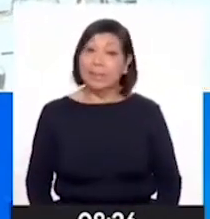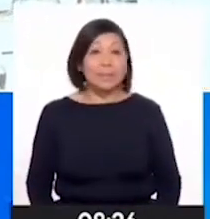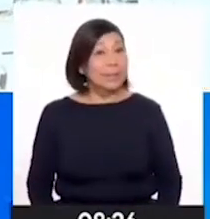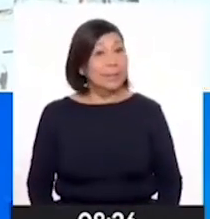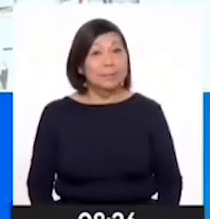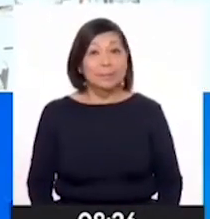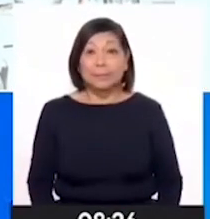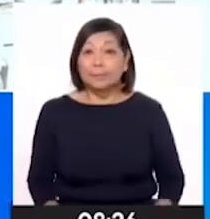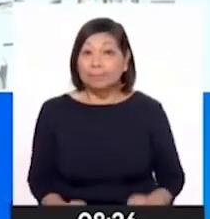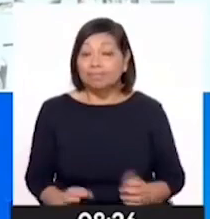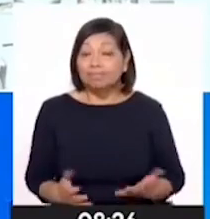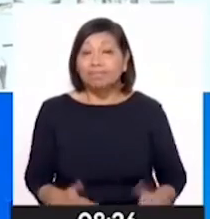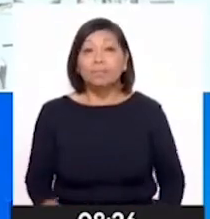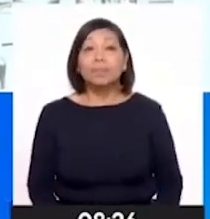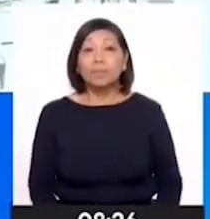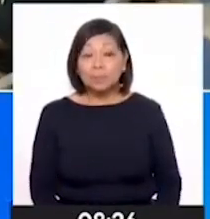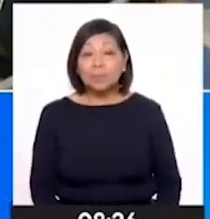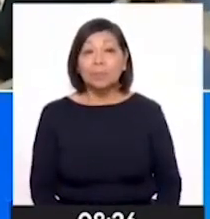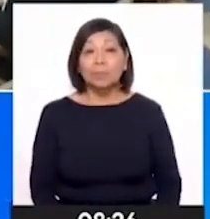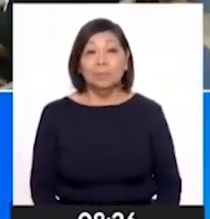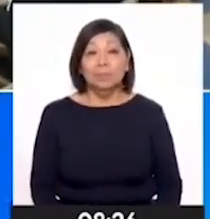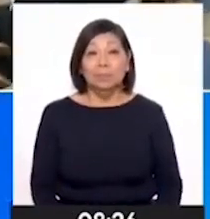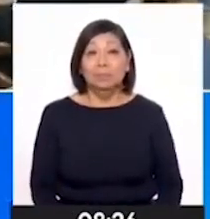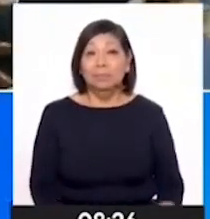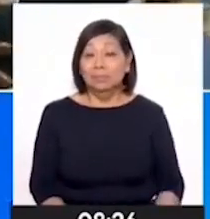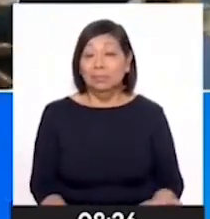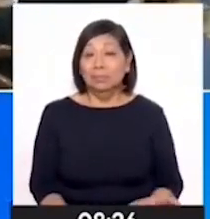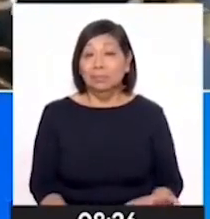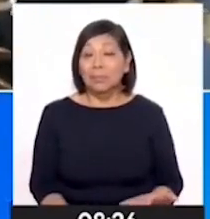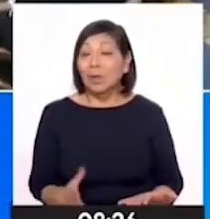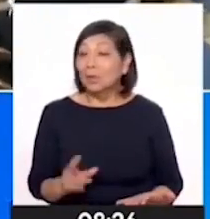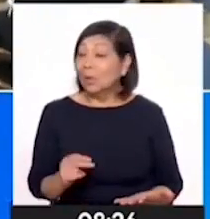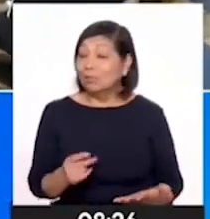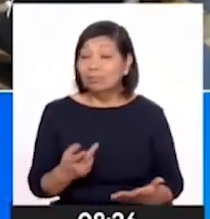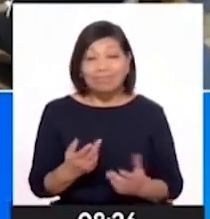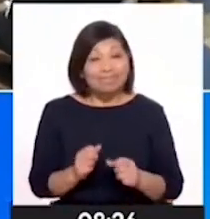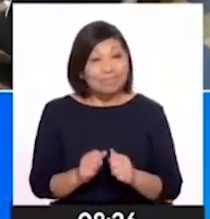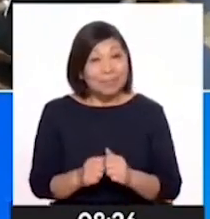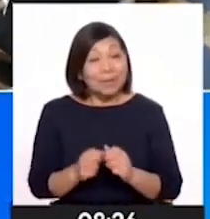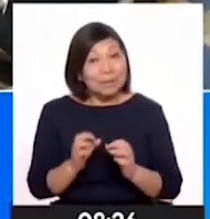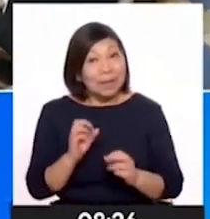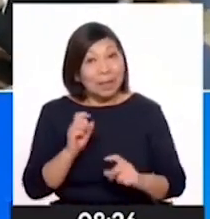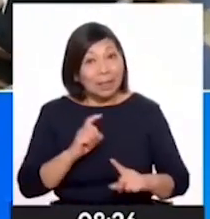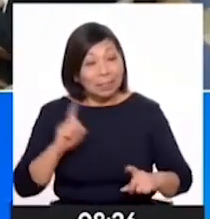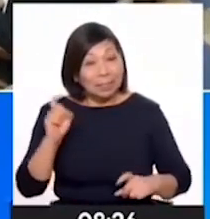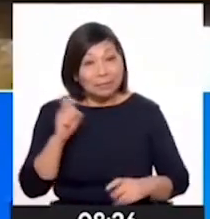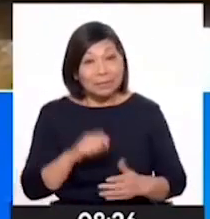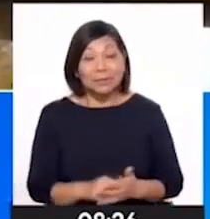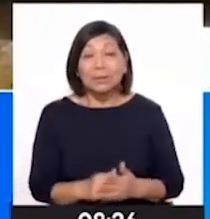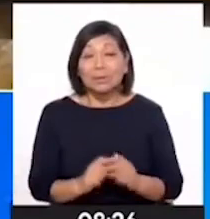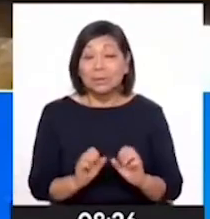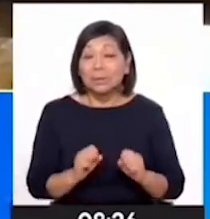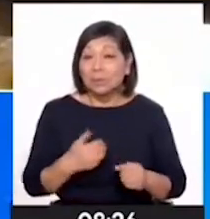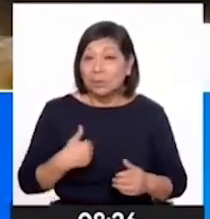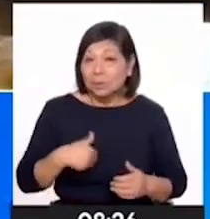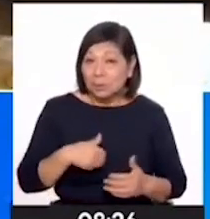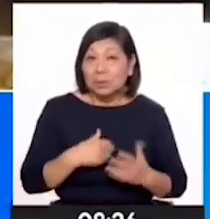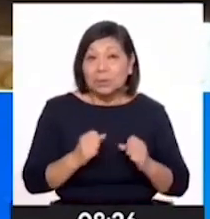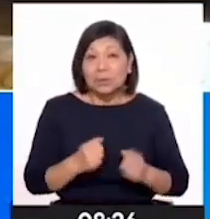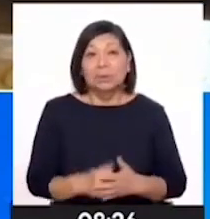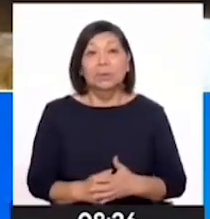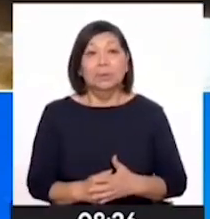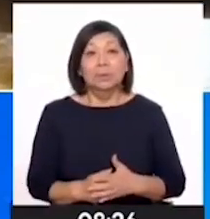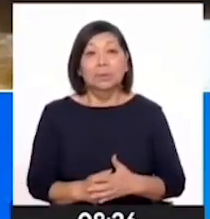Entonces, definitivamente, el ANA no consideró puntos críticos a descolmatarse. Nosotros, por nuestro lado,